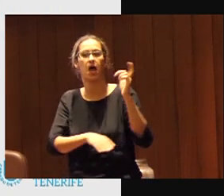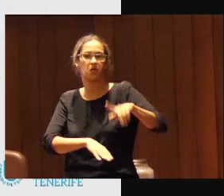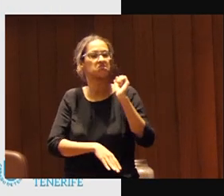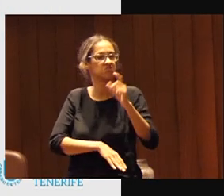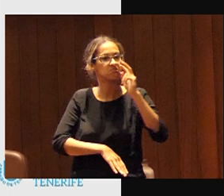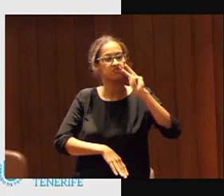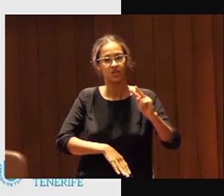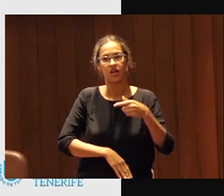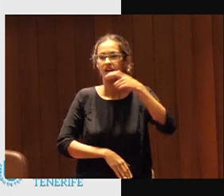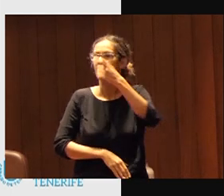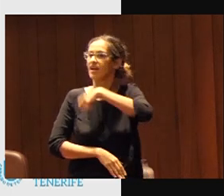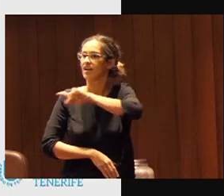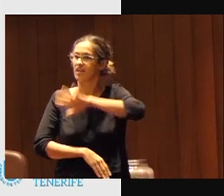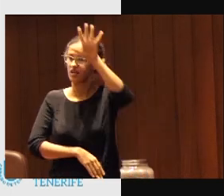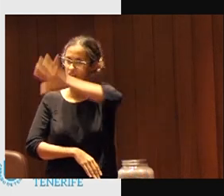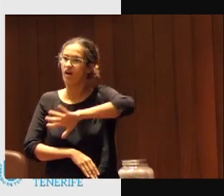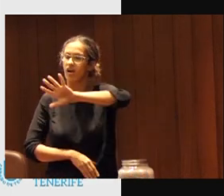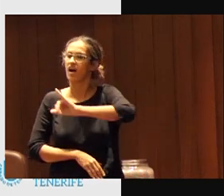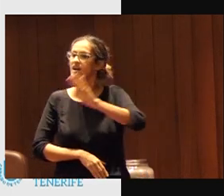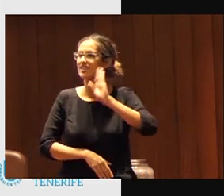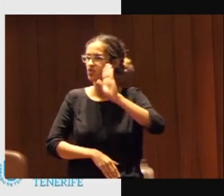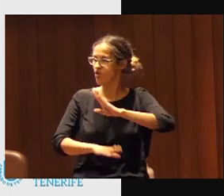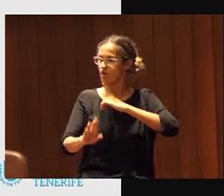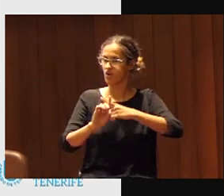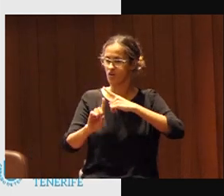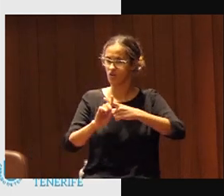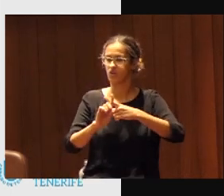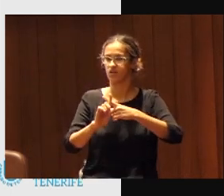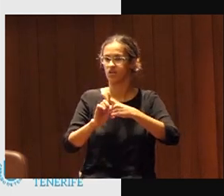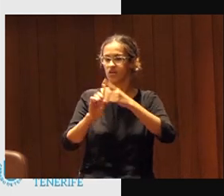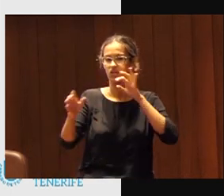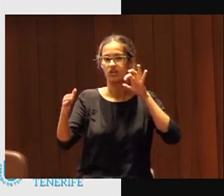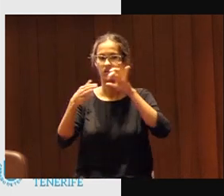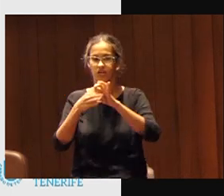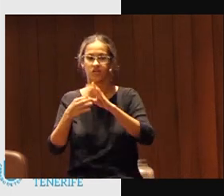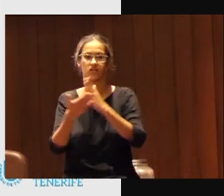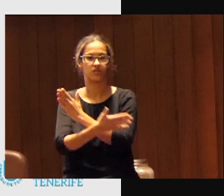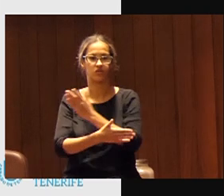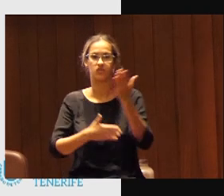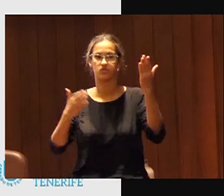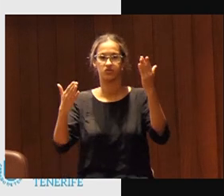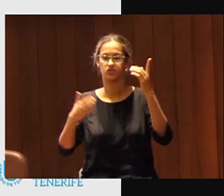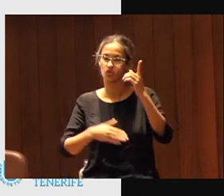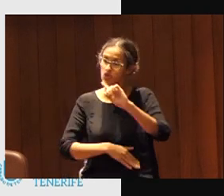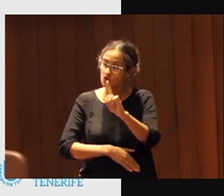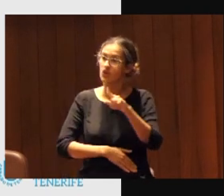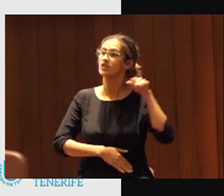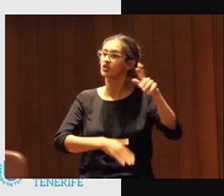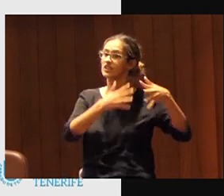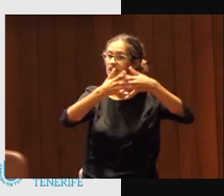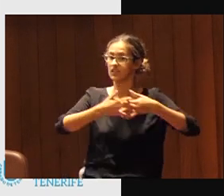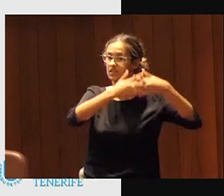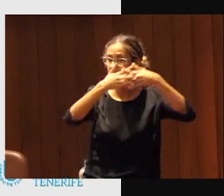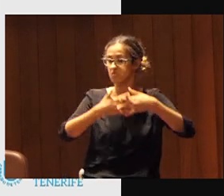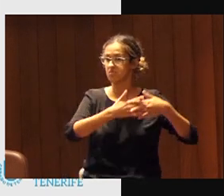en España no prescriben los delitos de sexuales de carácter sexual en Estados Unidos pueden en estos momentos